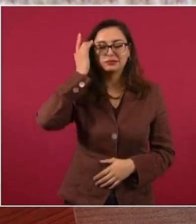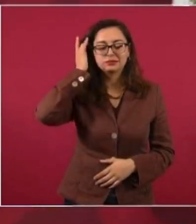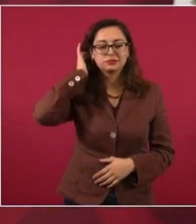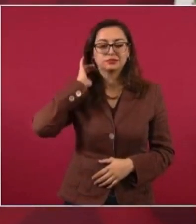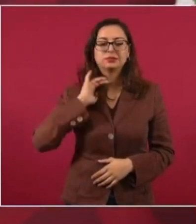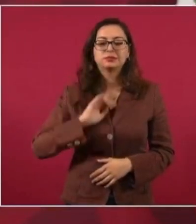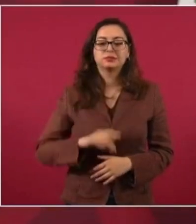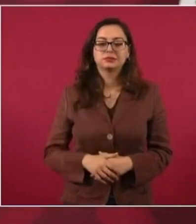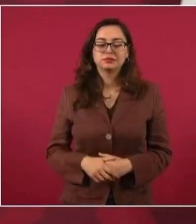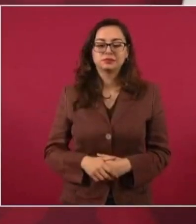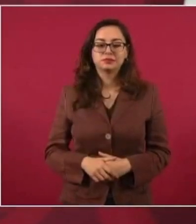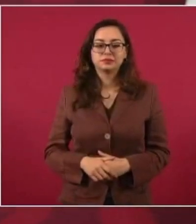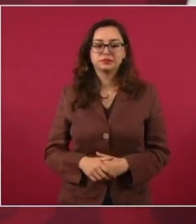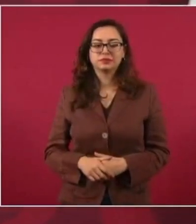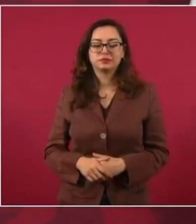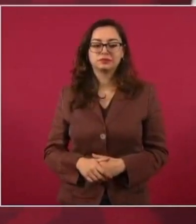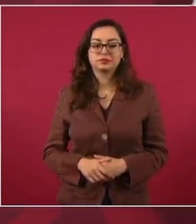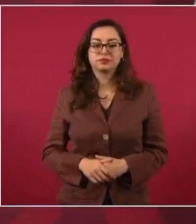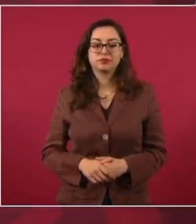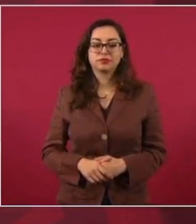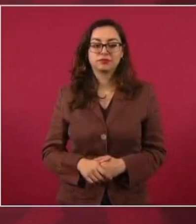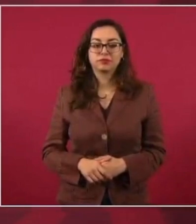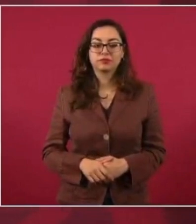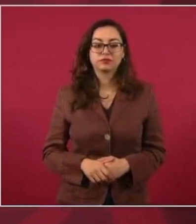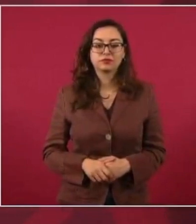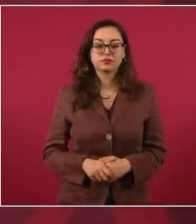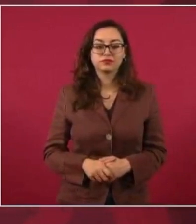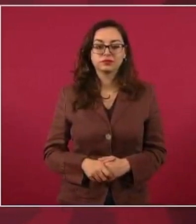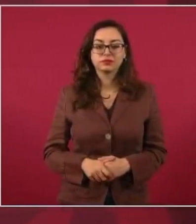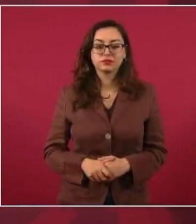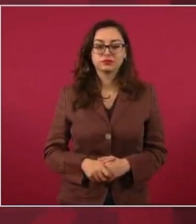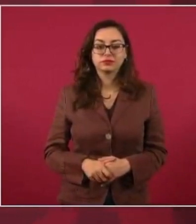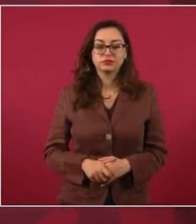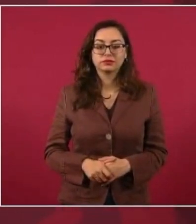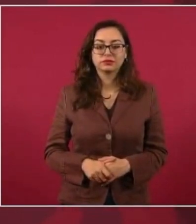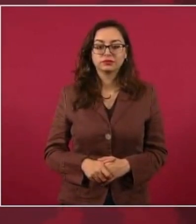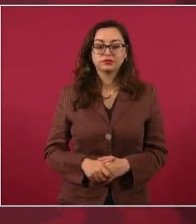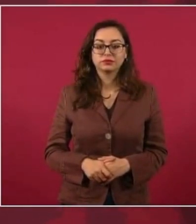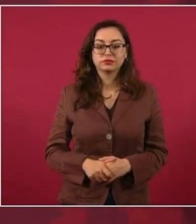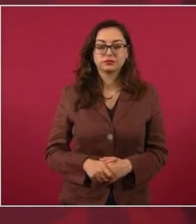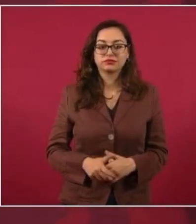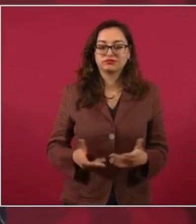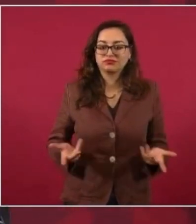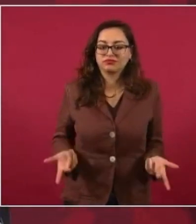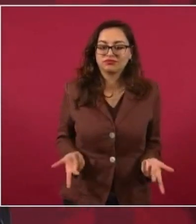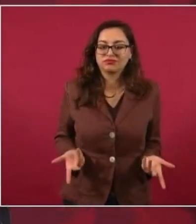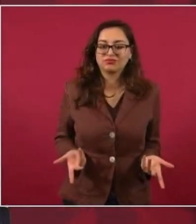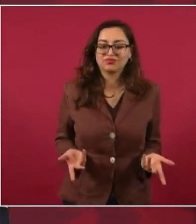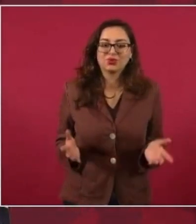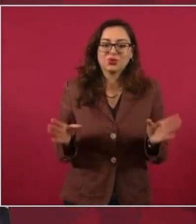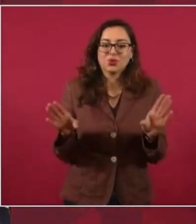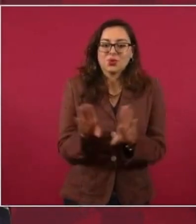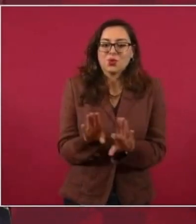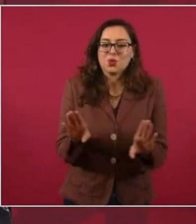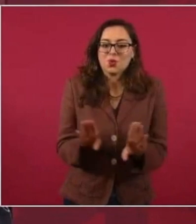¿Cómo proteger a delincuentes